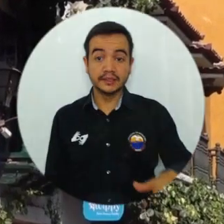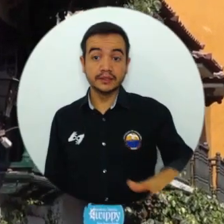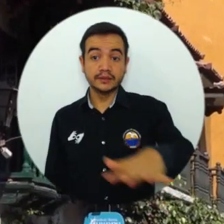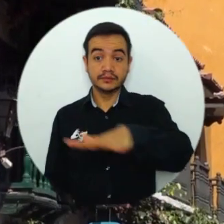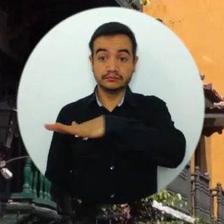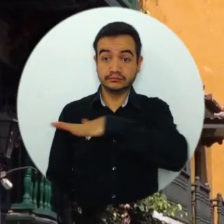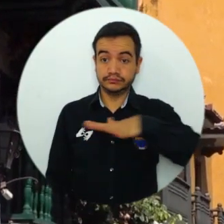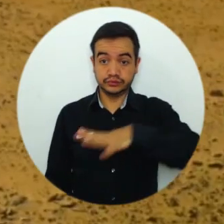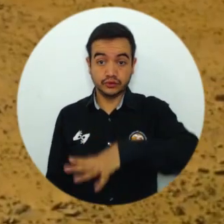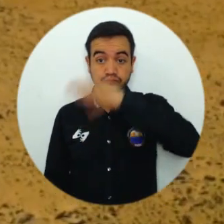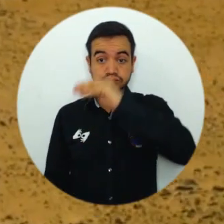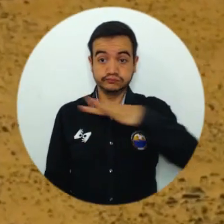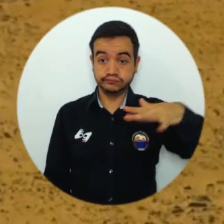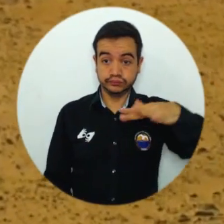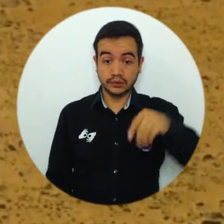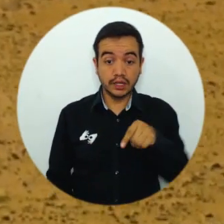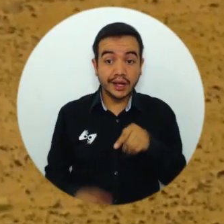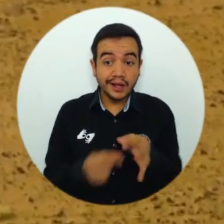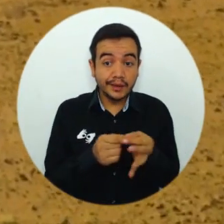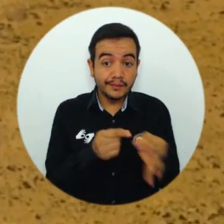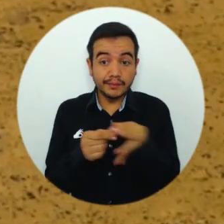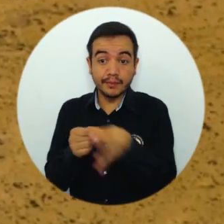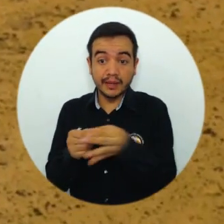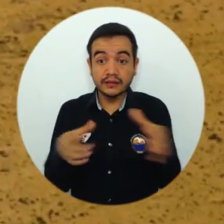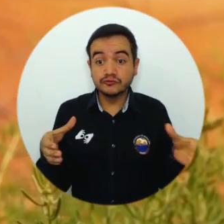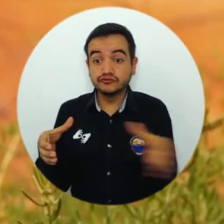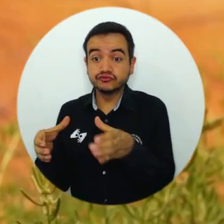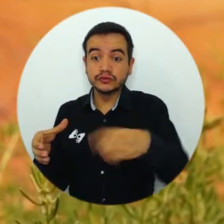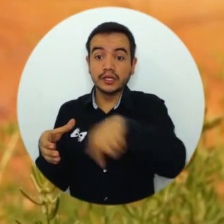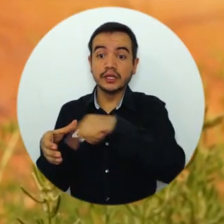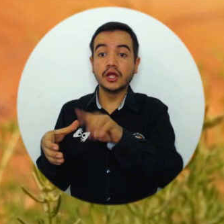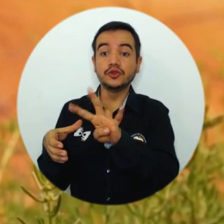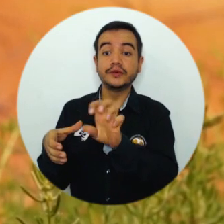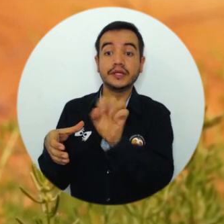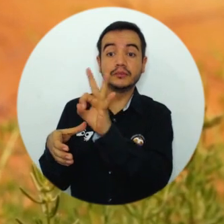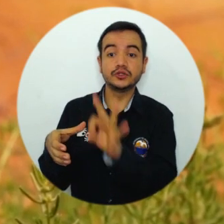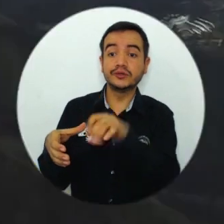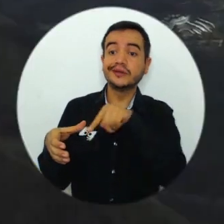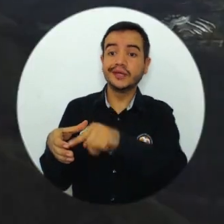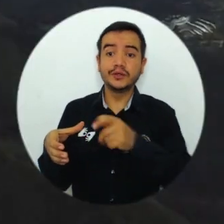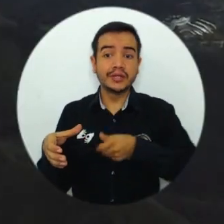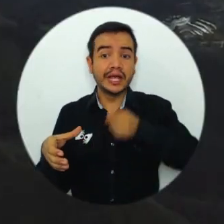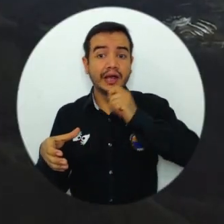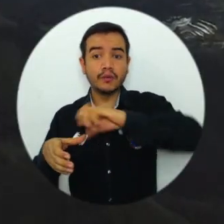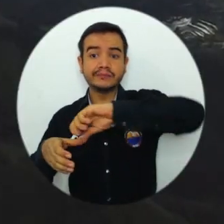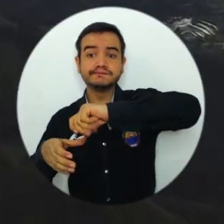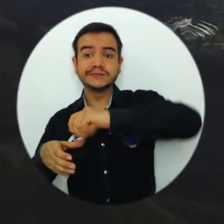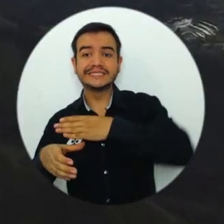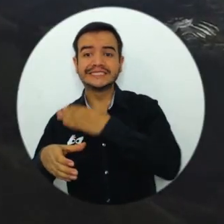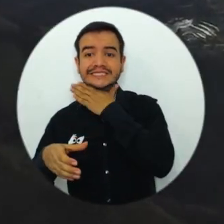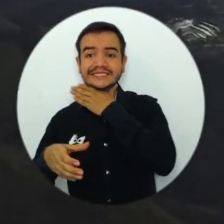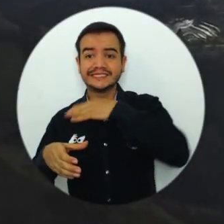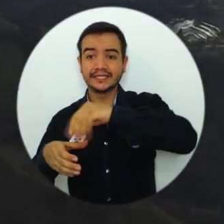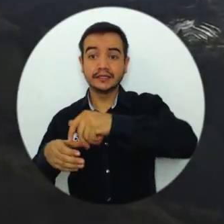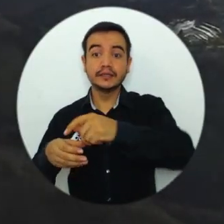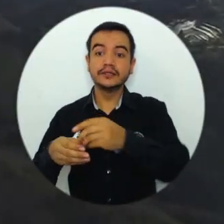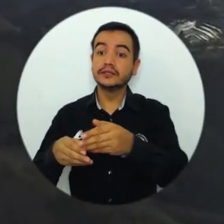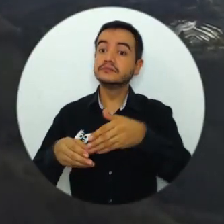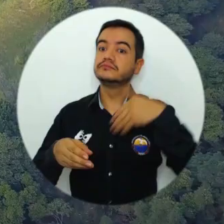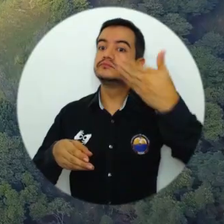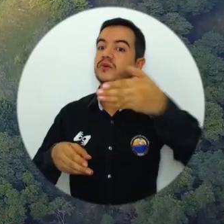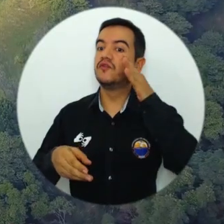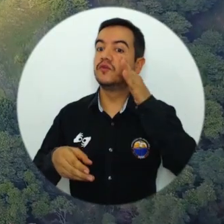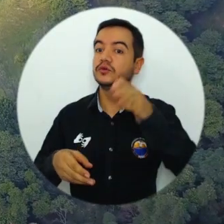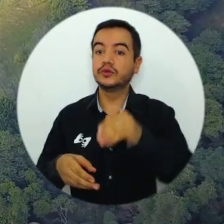Más del 90% de los municipios del Magdalena son propensos al desabastecimiento de agua y hacia el 2040 las